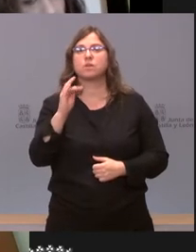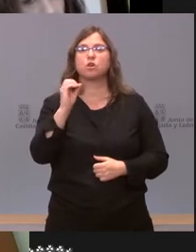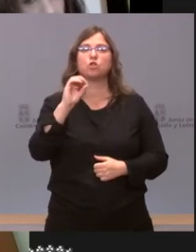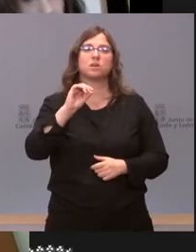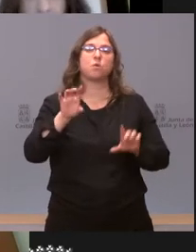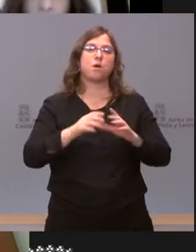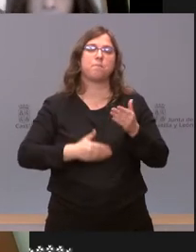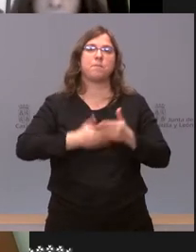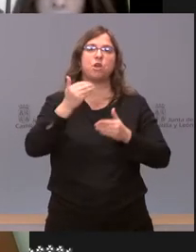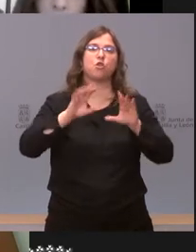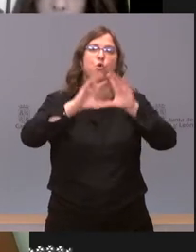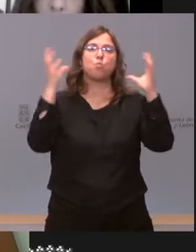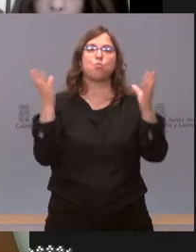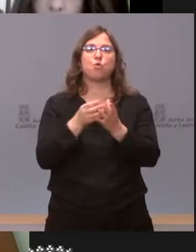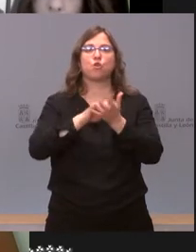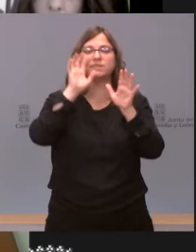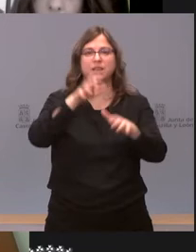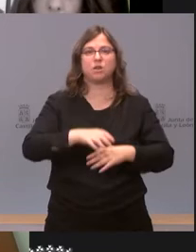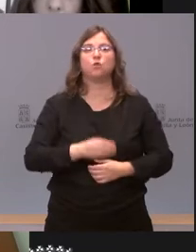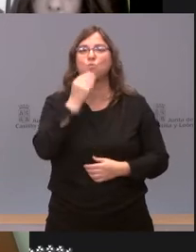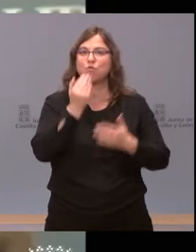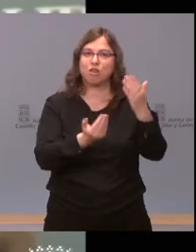mundo de Castilla y León Oscar buenos días